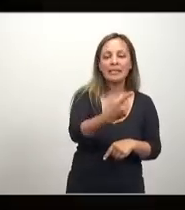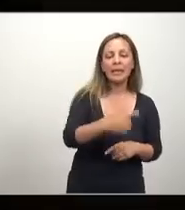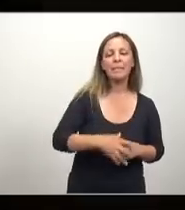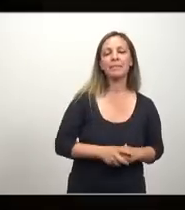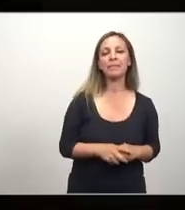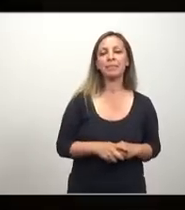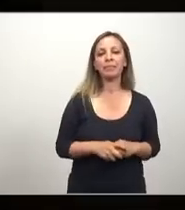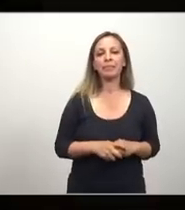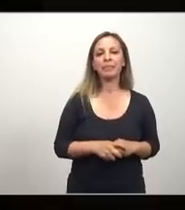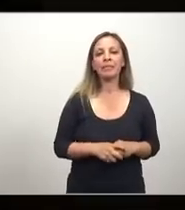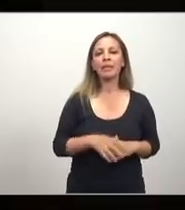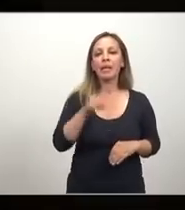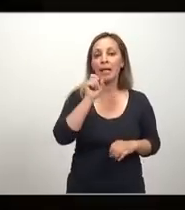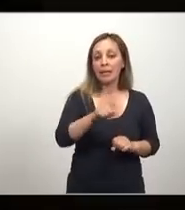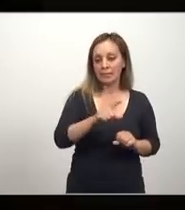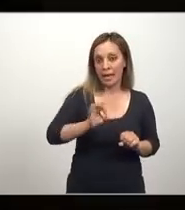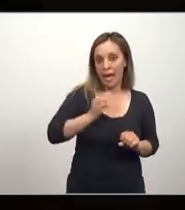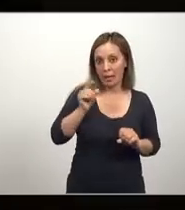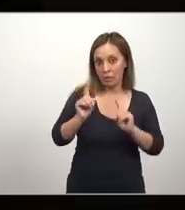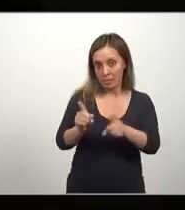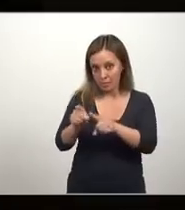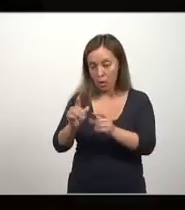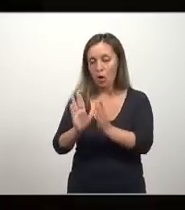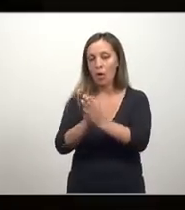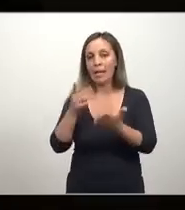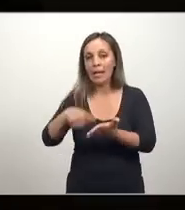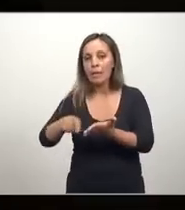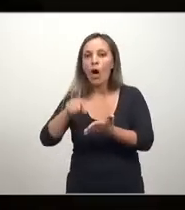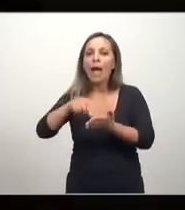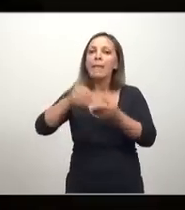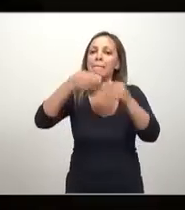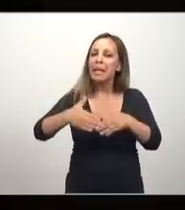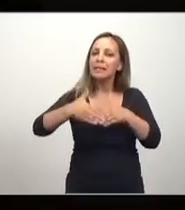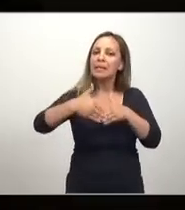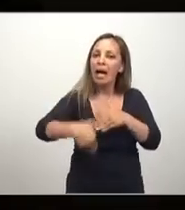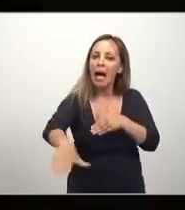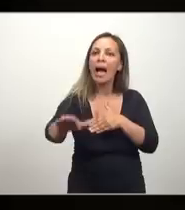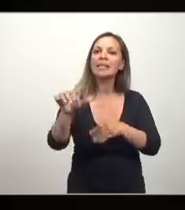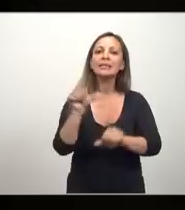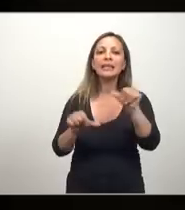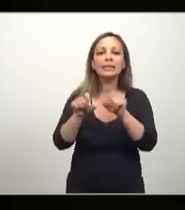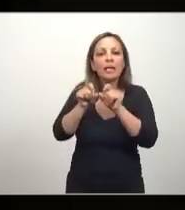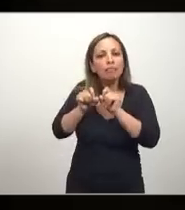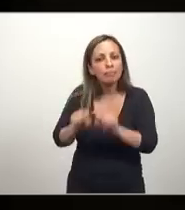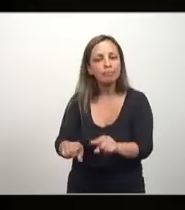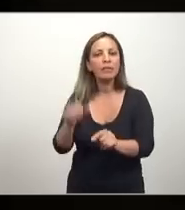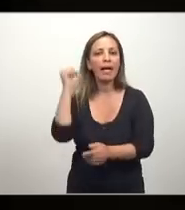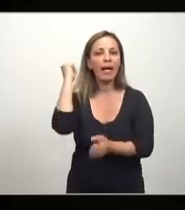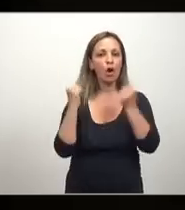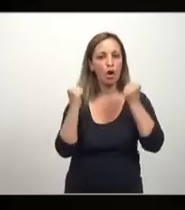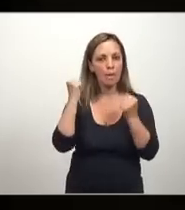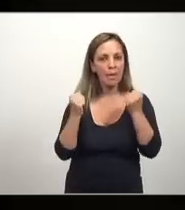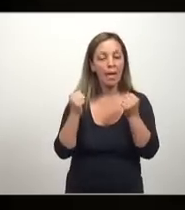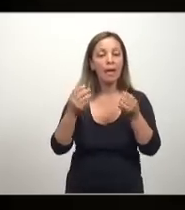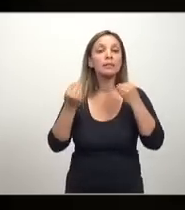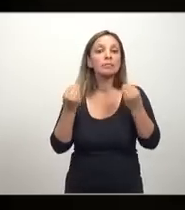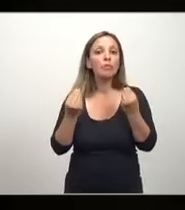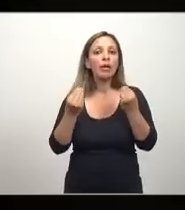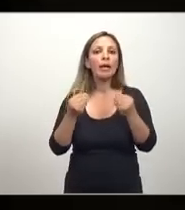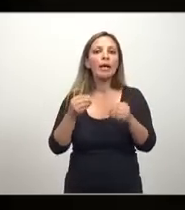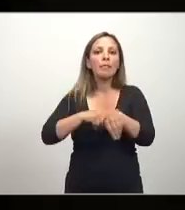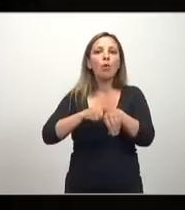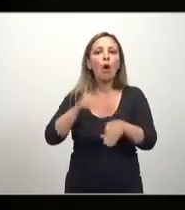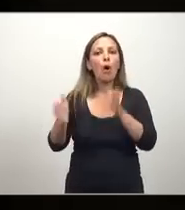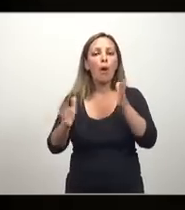este año y esta obra como el inicio de la economía como ciencia, porque supuestamente con métodos